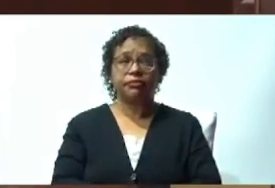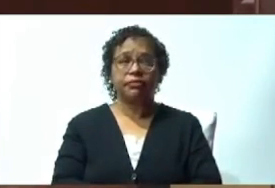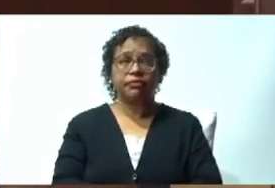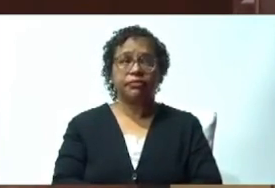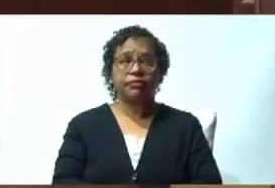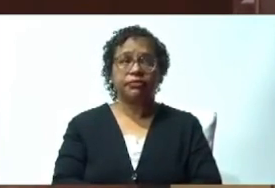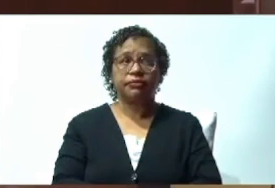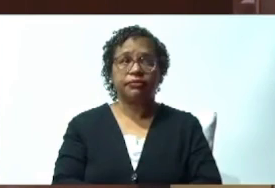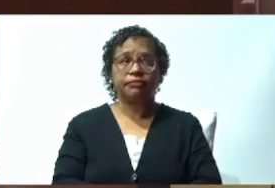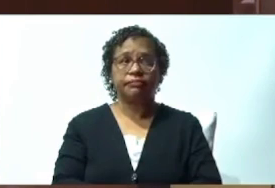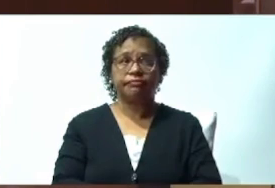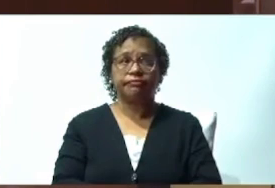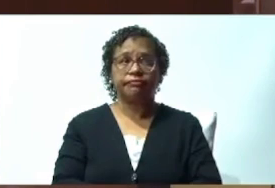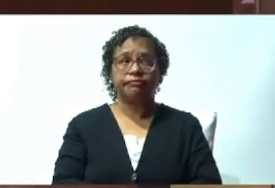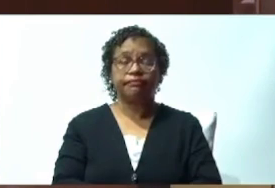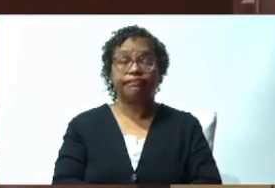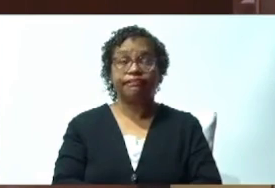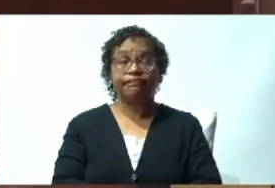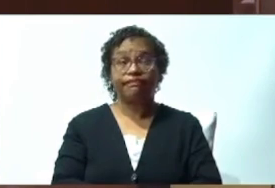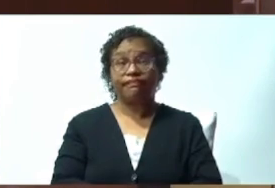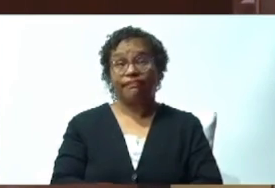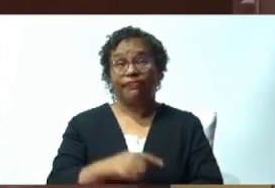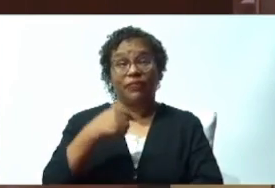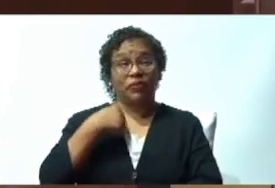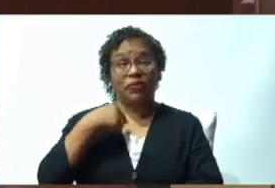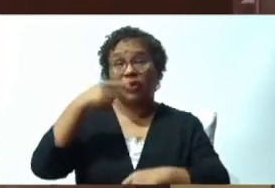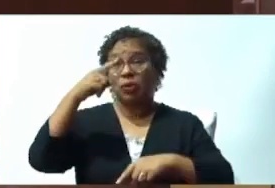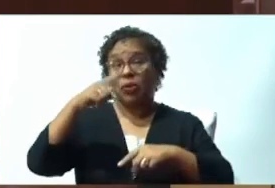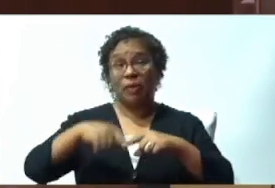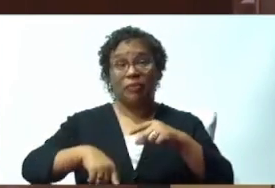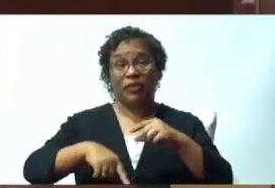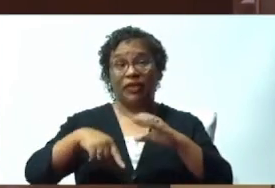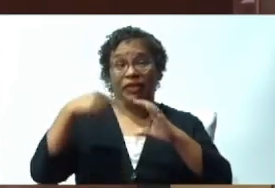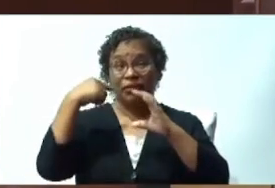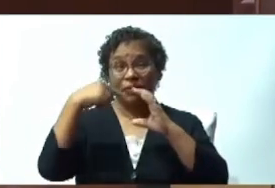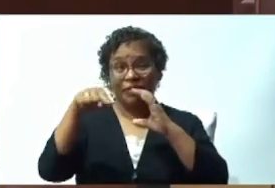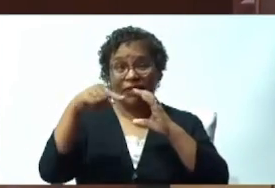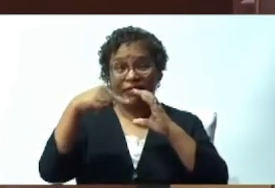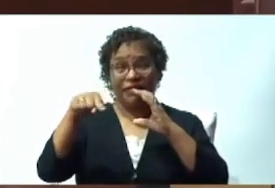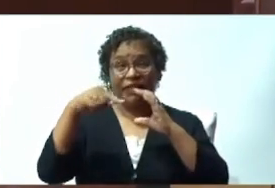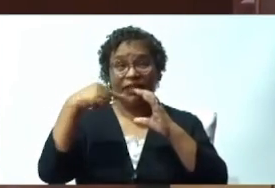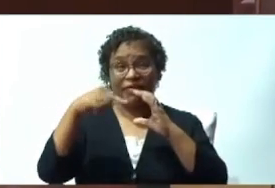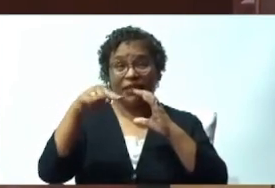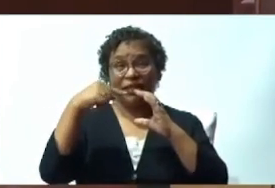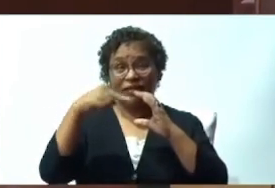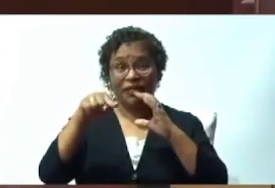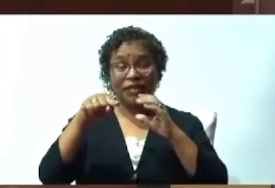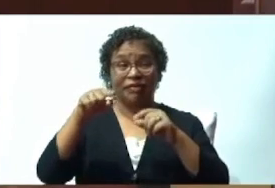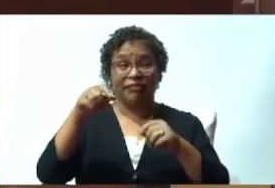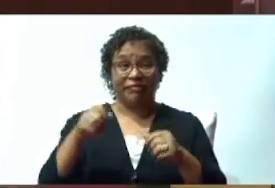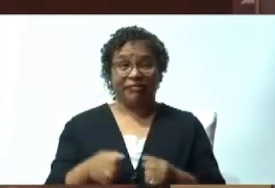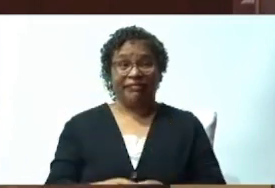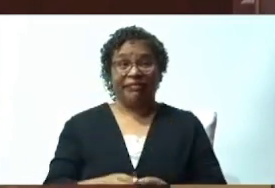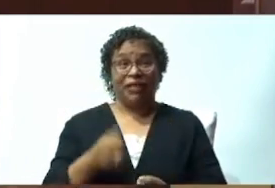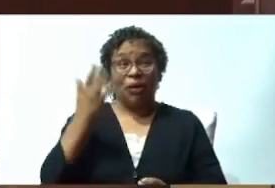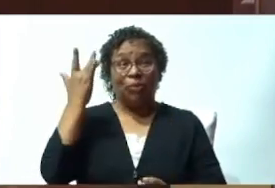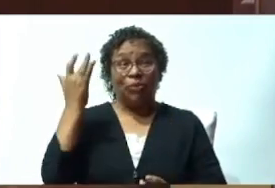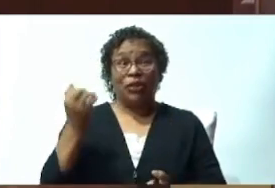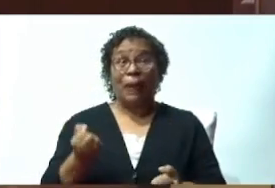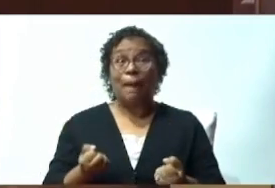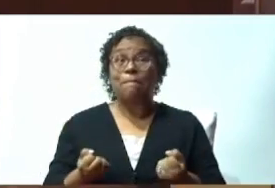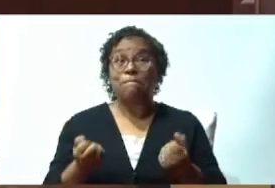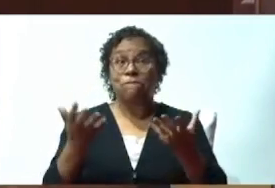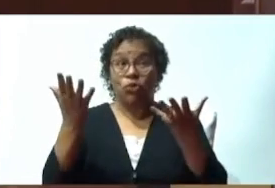No he podido responder todos los mensajes porque créanme que hay una